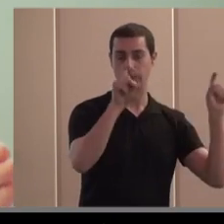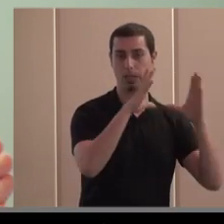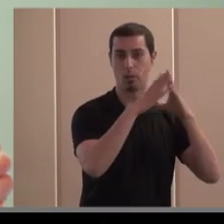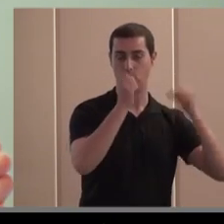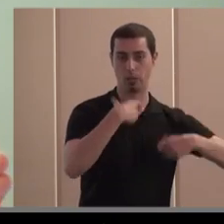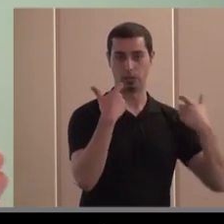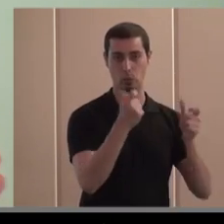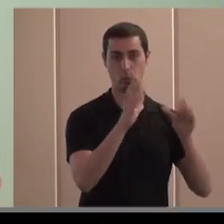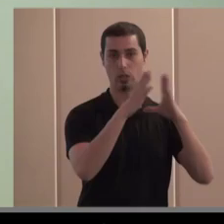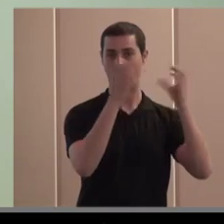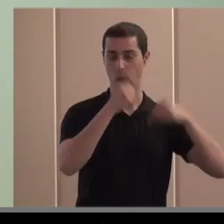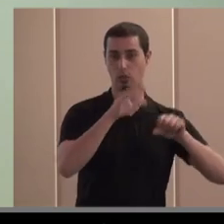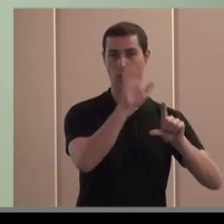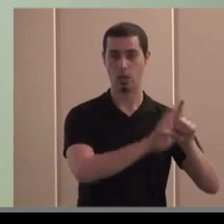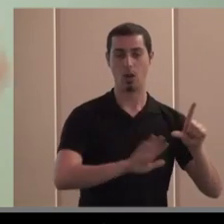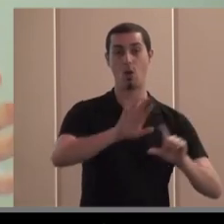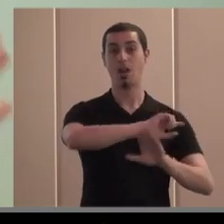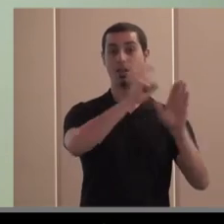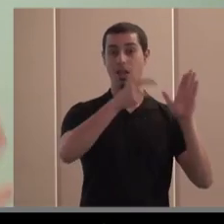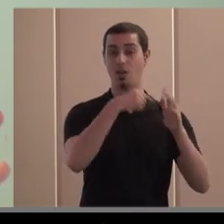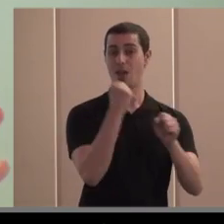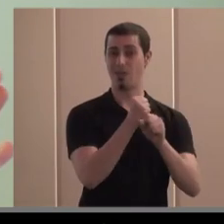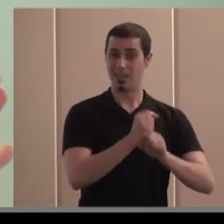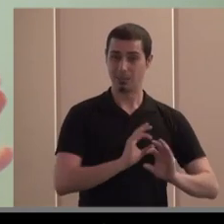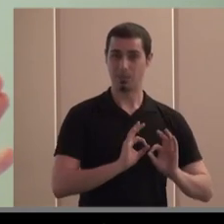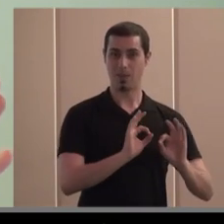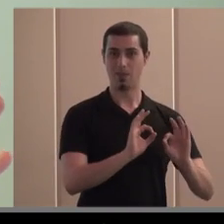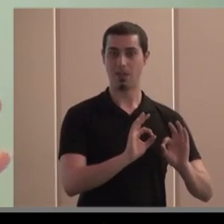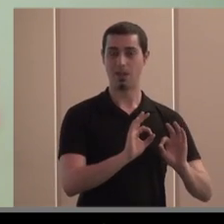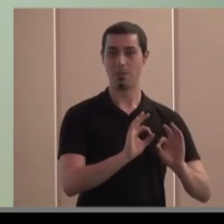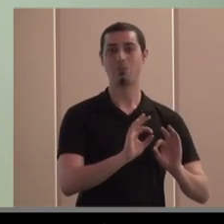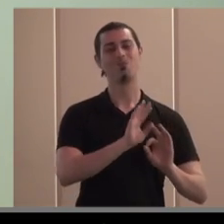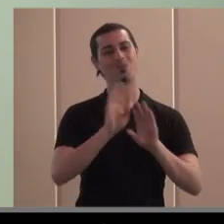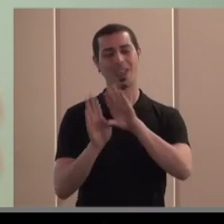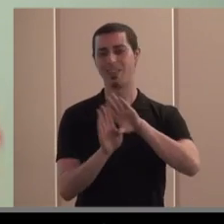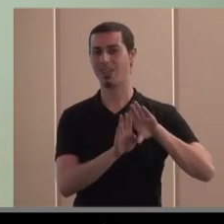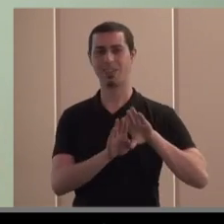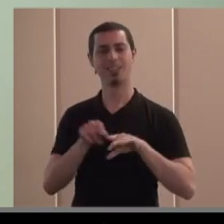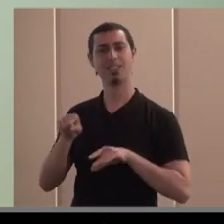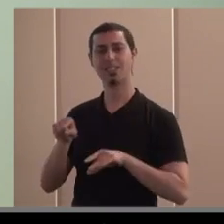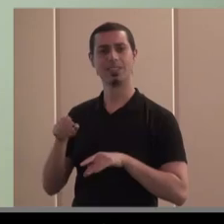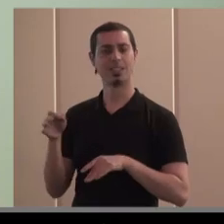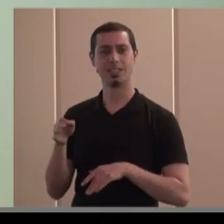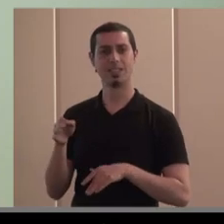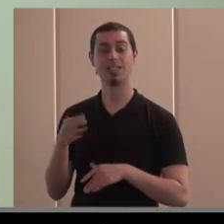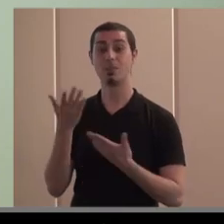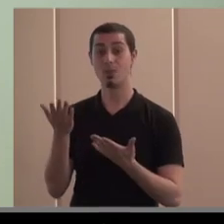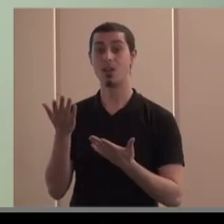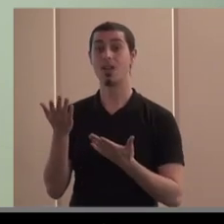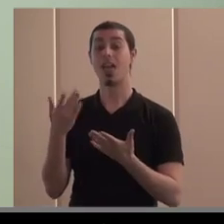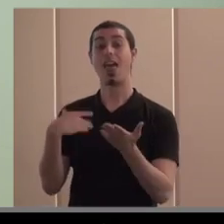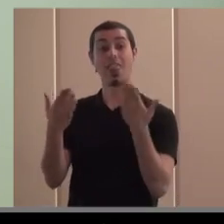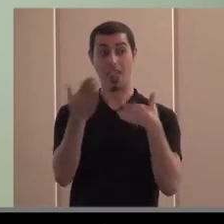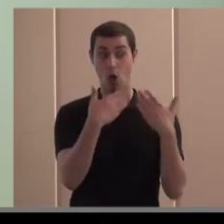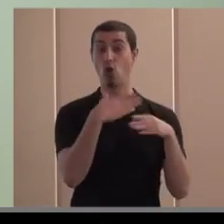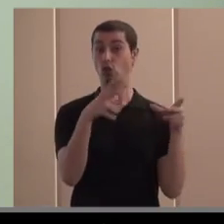nacionales legislación laboral específica y otra cosa diferente es que sobre la capa del